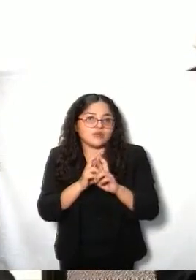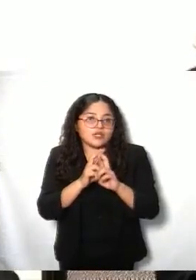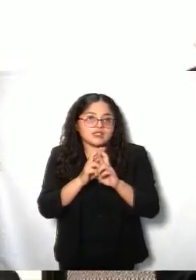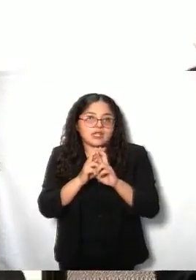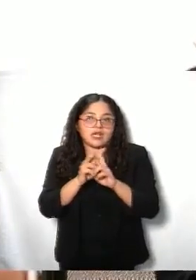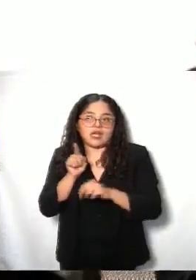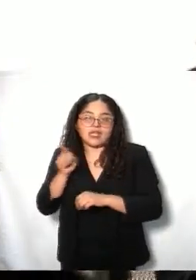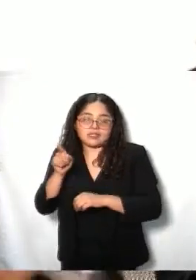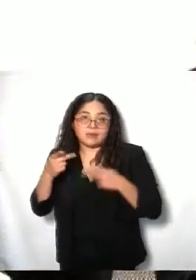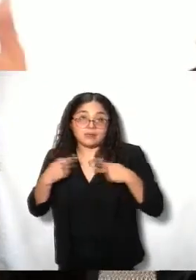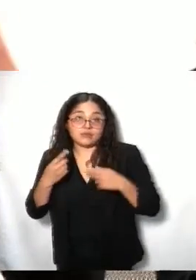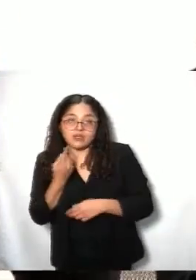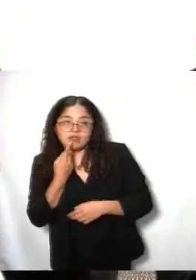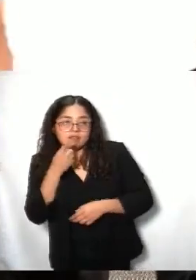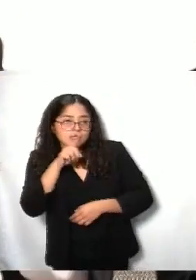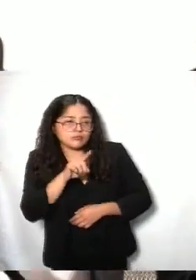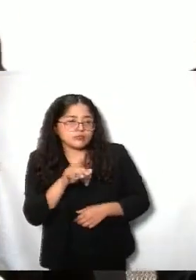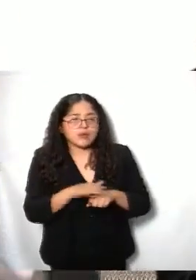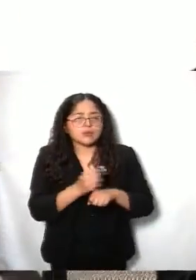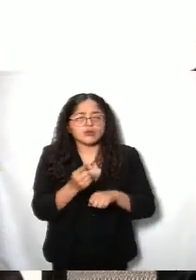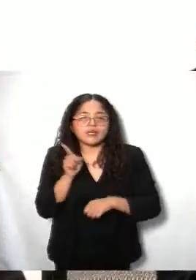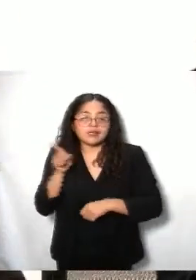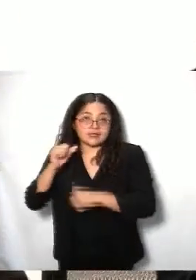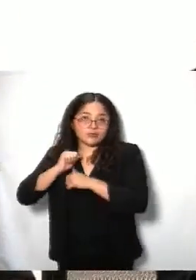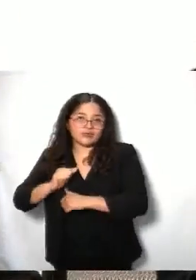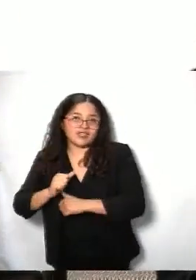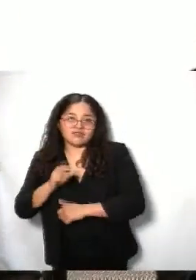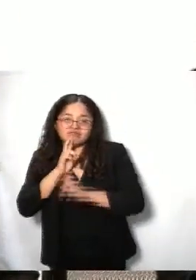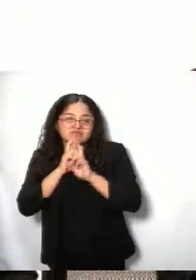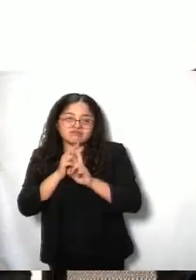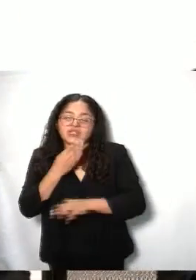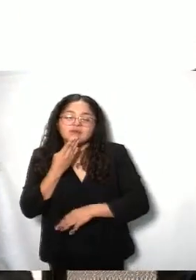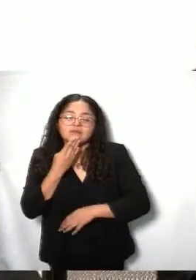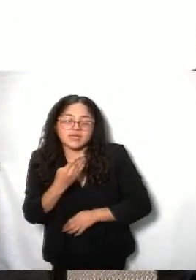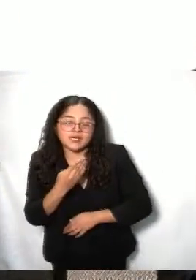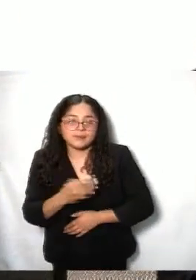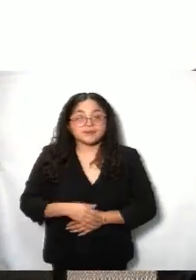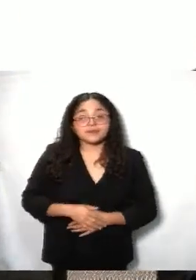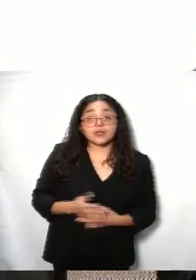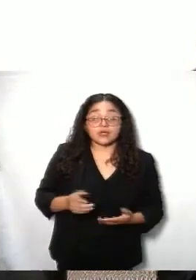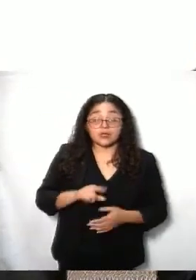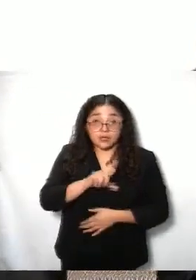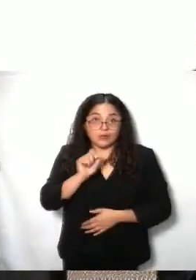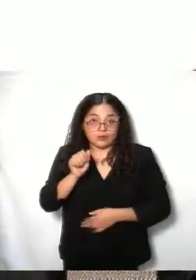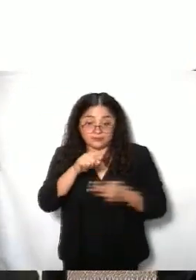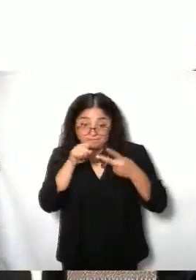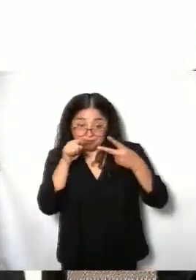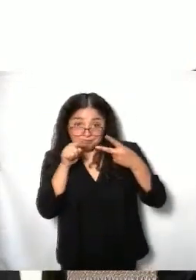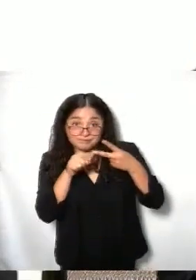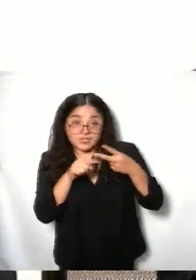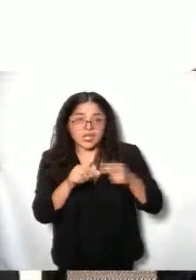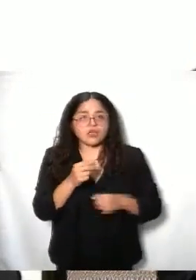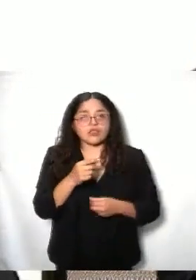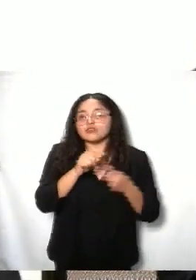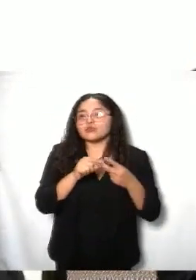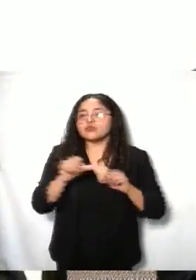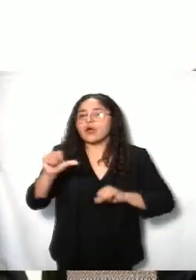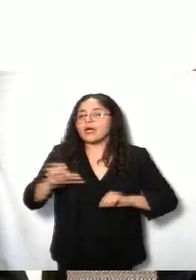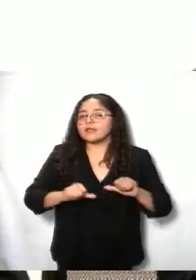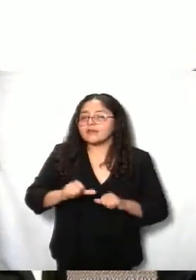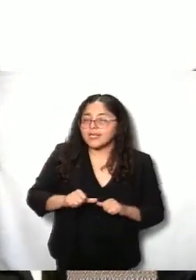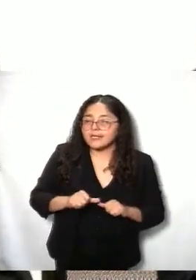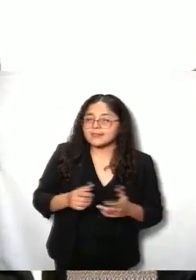conformes con la respuesta que dio un ente público a su solicitud de acceso a la información. Y el segundo tipo de actividades son actividades